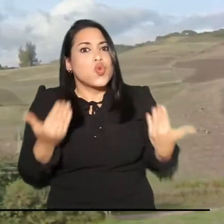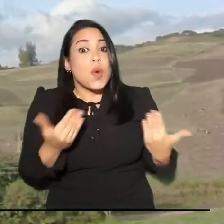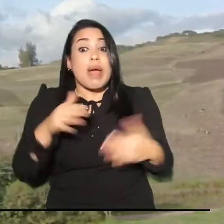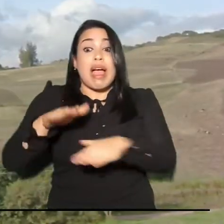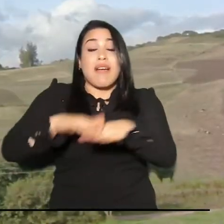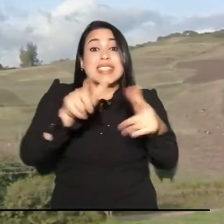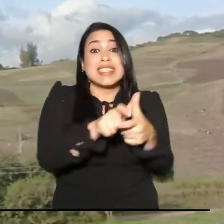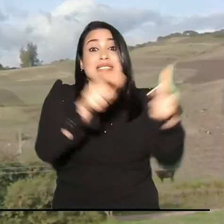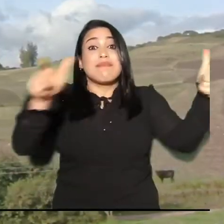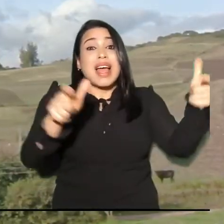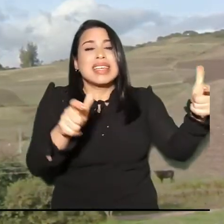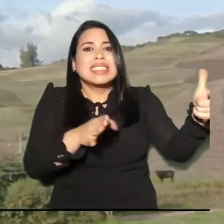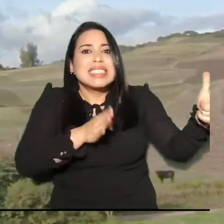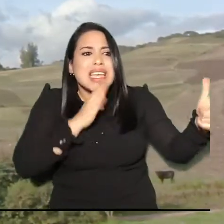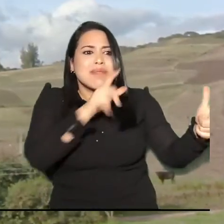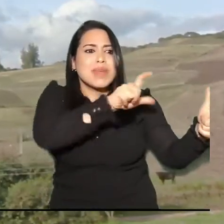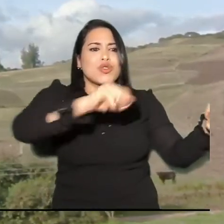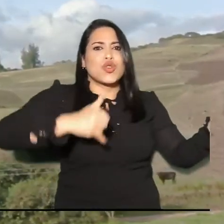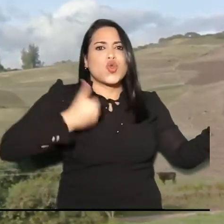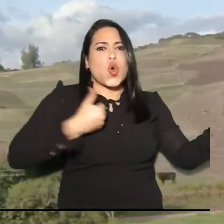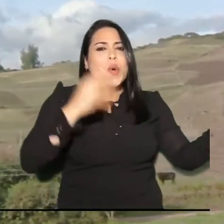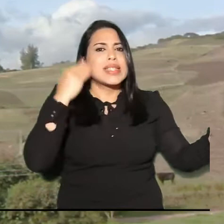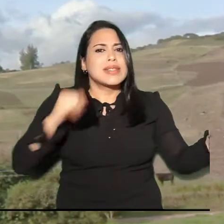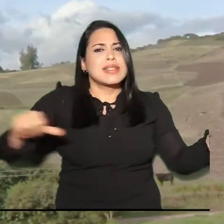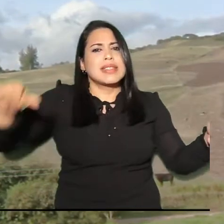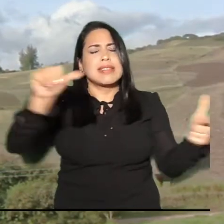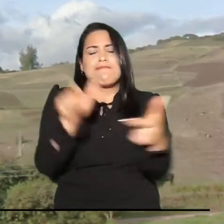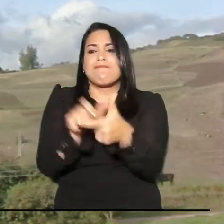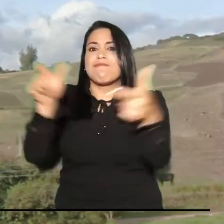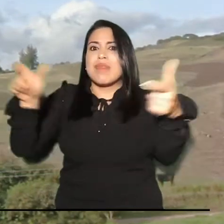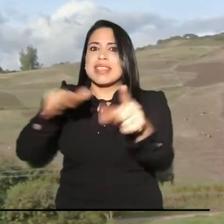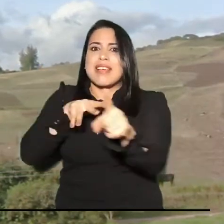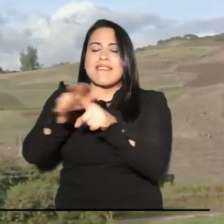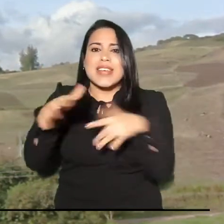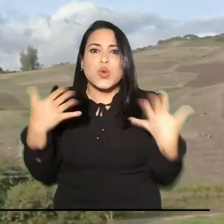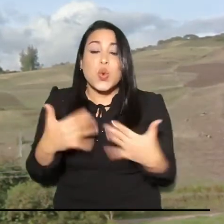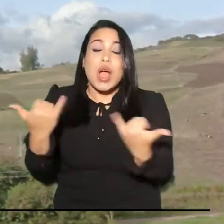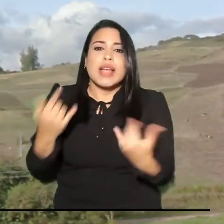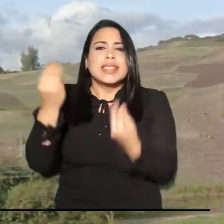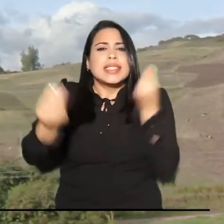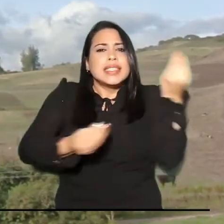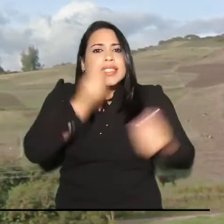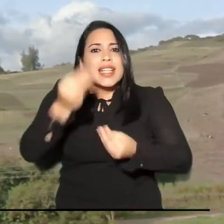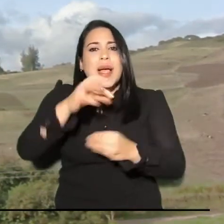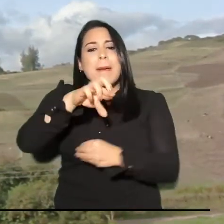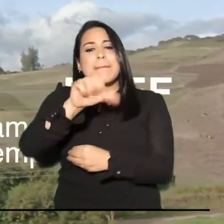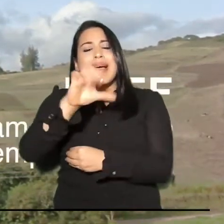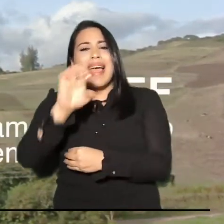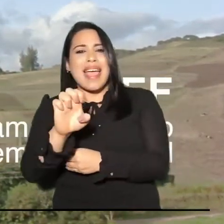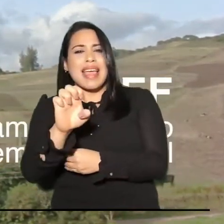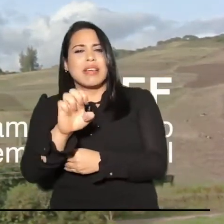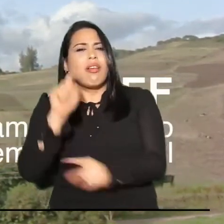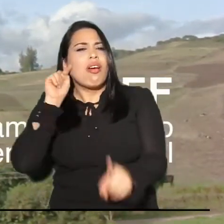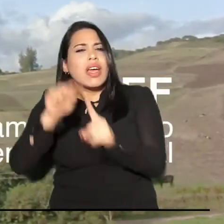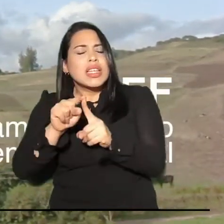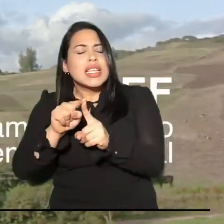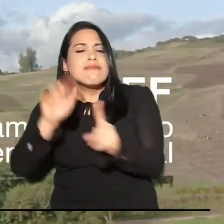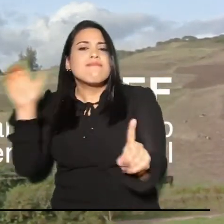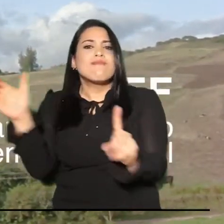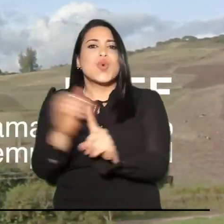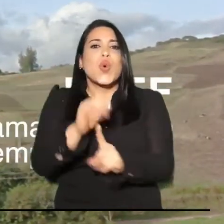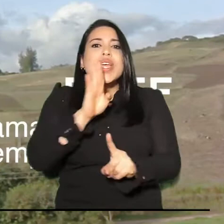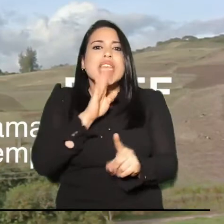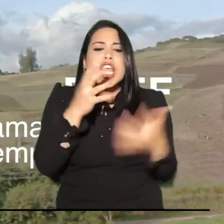preocupante es que la gran mayoría de ellos son jóvenes y mujeres. Por eso, daremos continuidad al PAEF, pero de